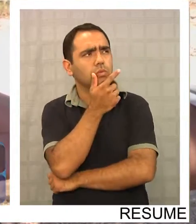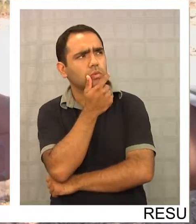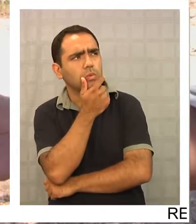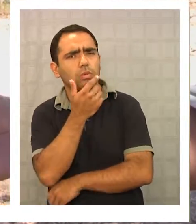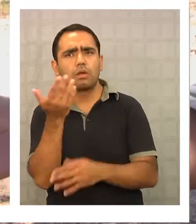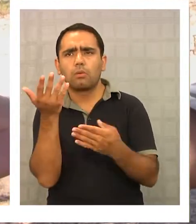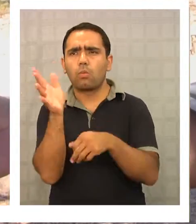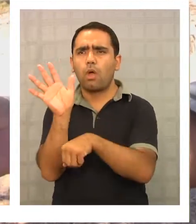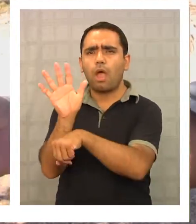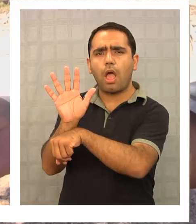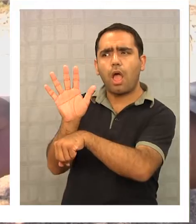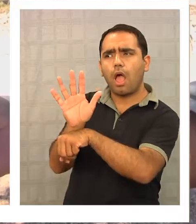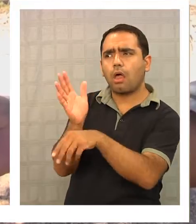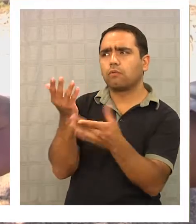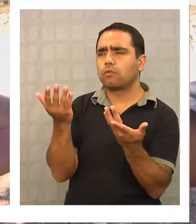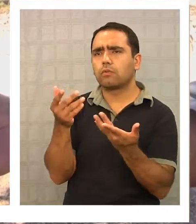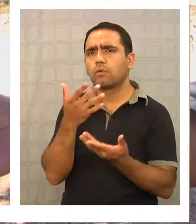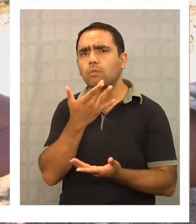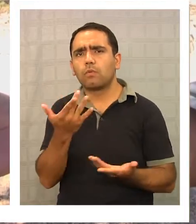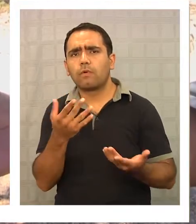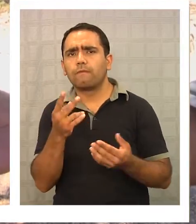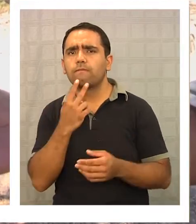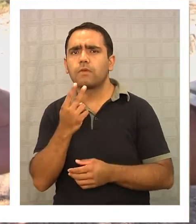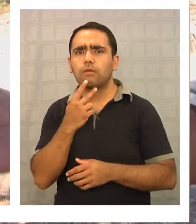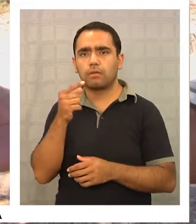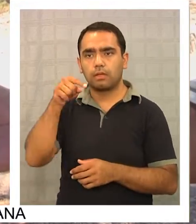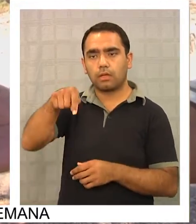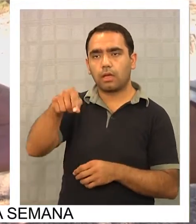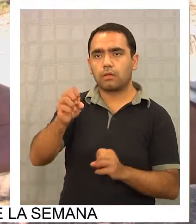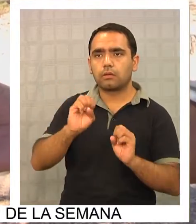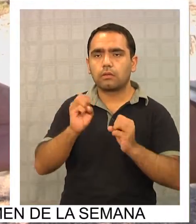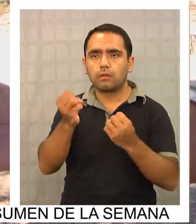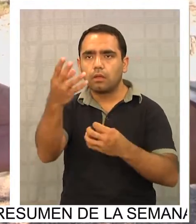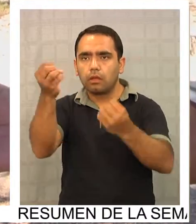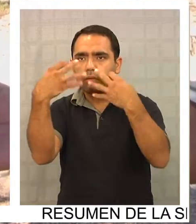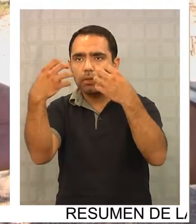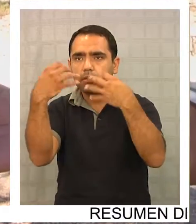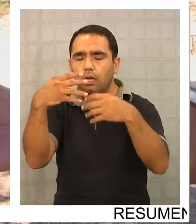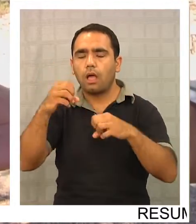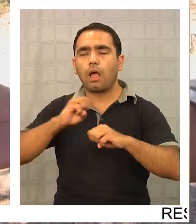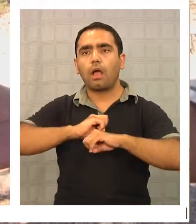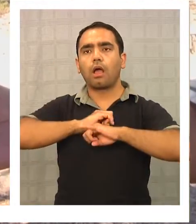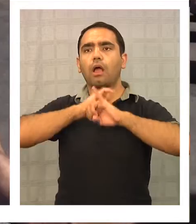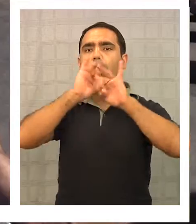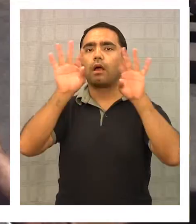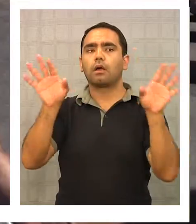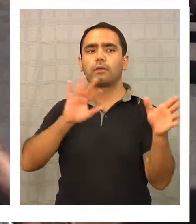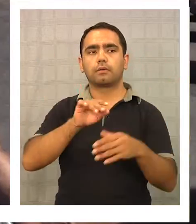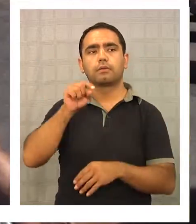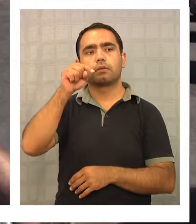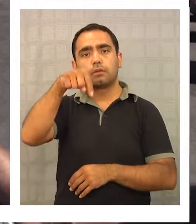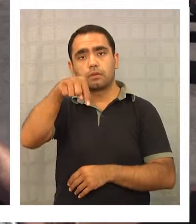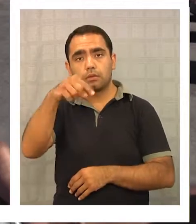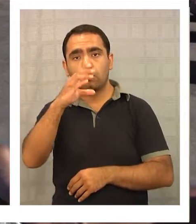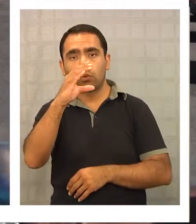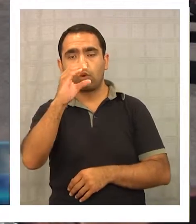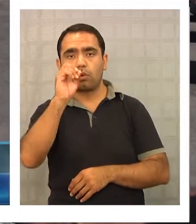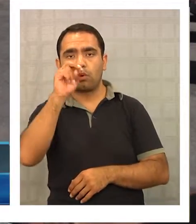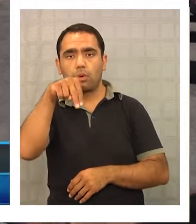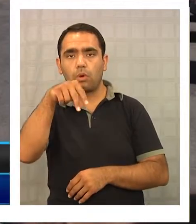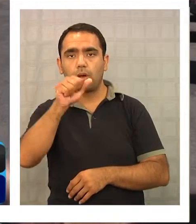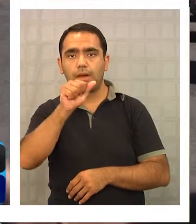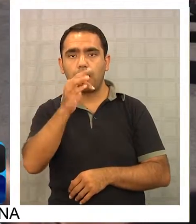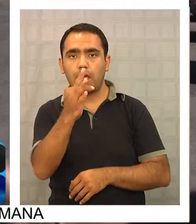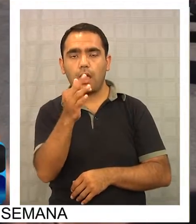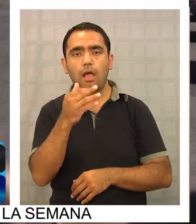bastantes dudas respecto del árbol, de cómo vive, y aquí no las han aclarado todas. También está el Parque de Conafi, también